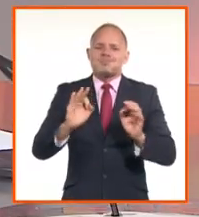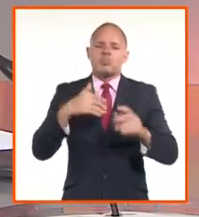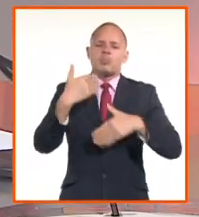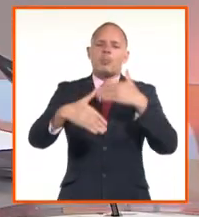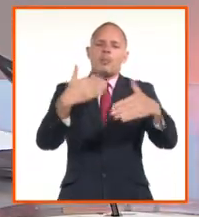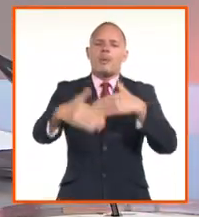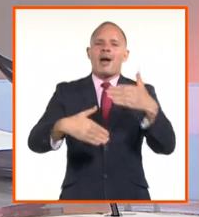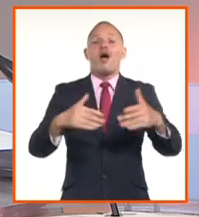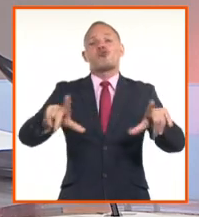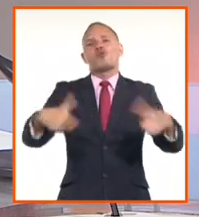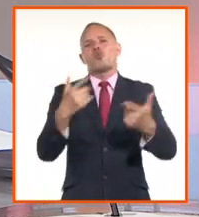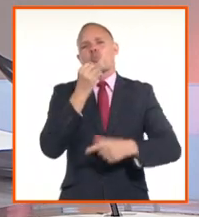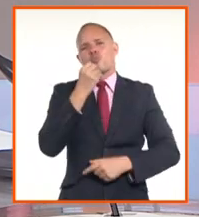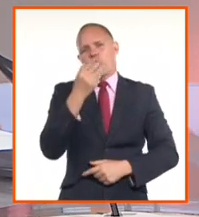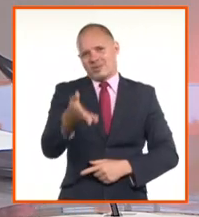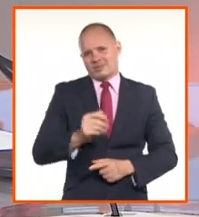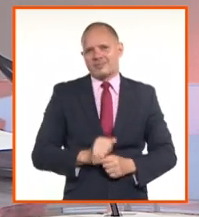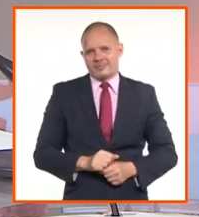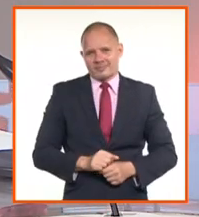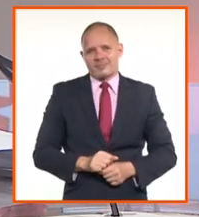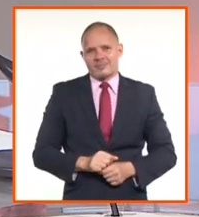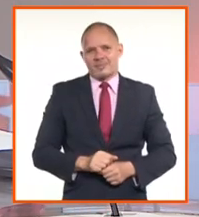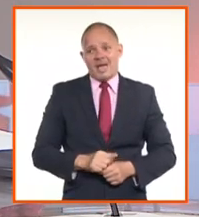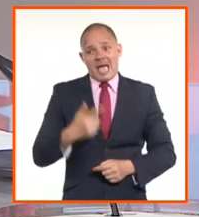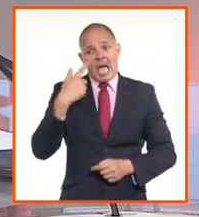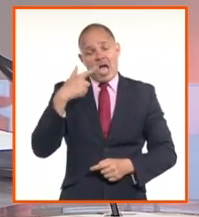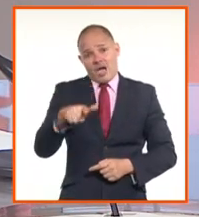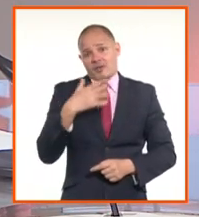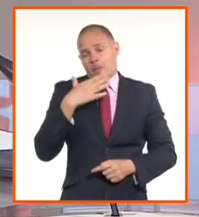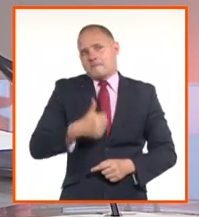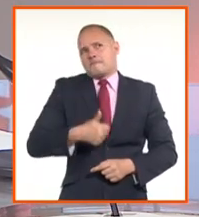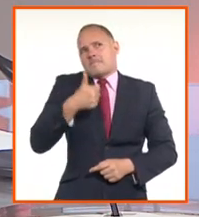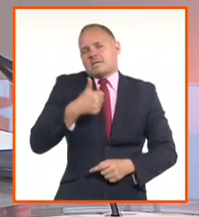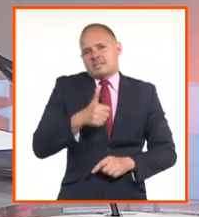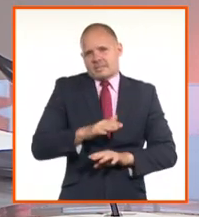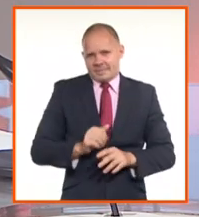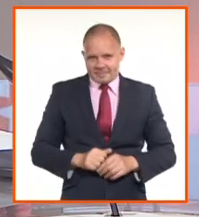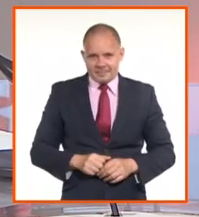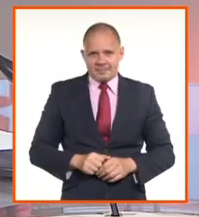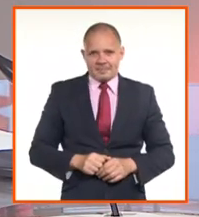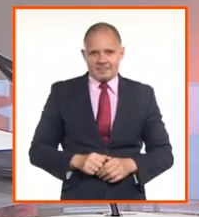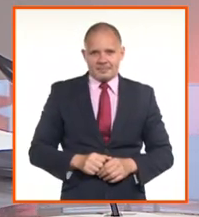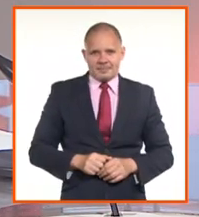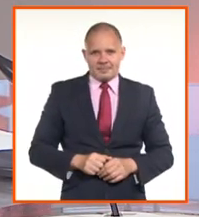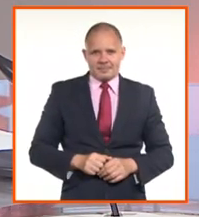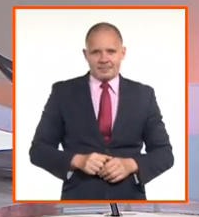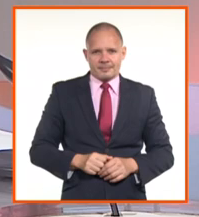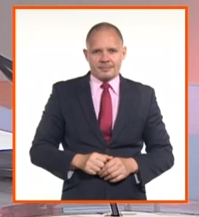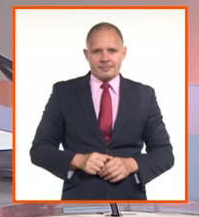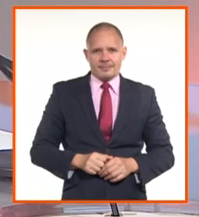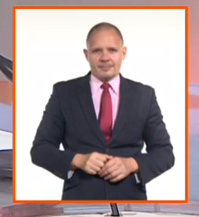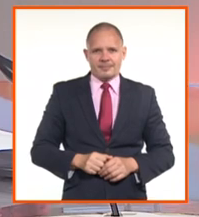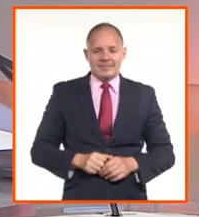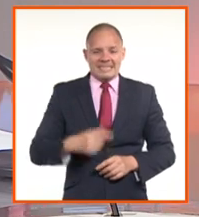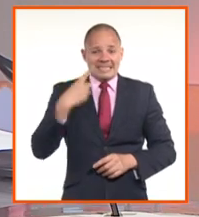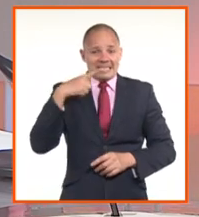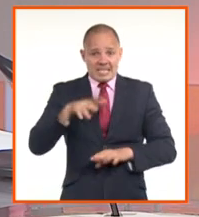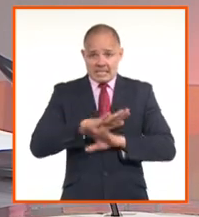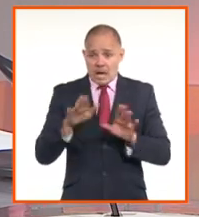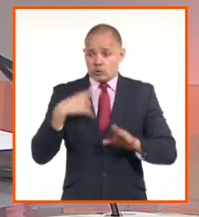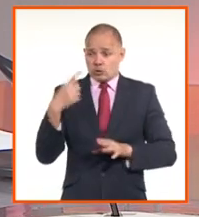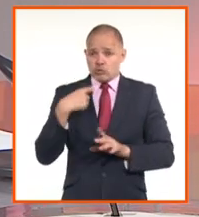se cumpla, que pueda salir bien, que se logren los objetivos por los cuales